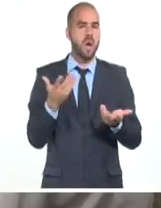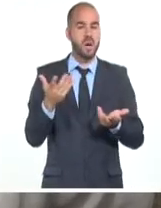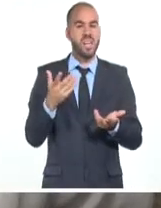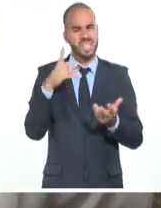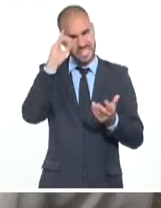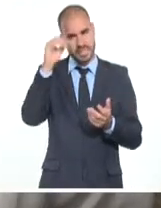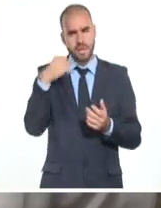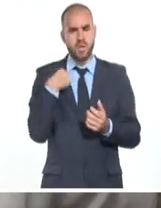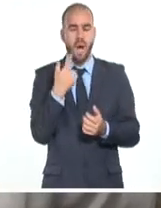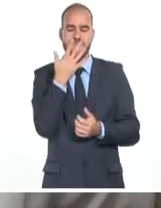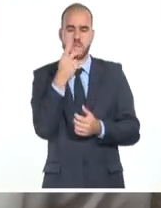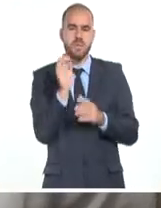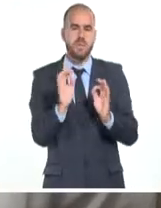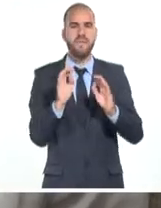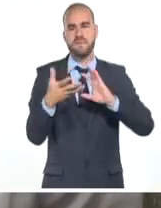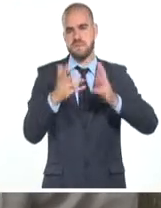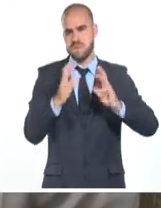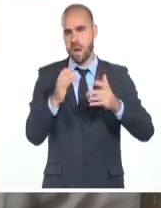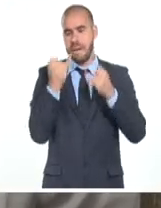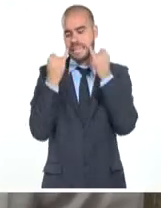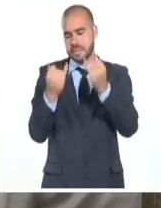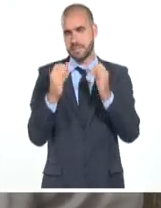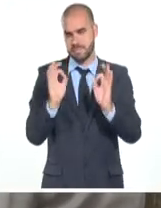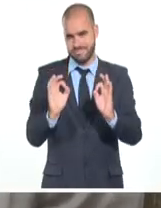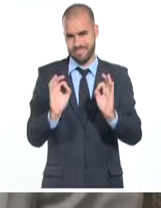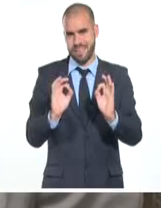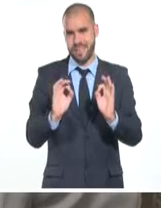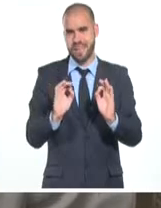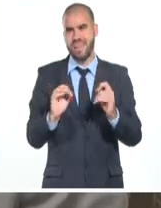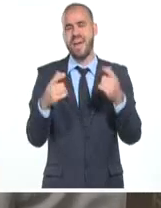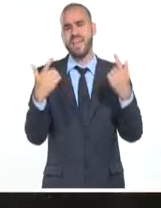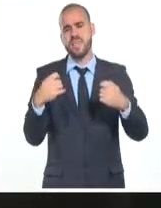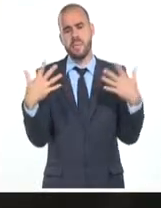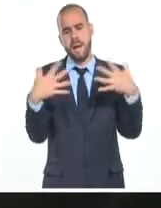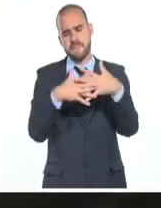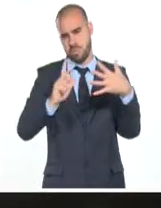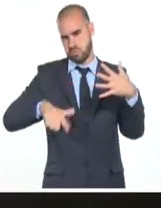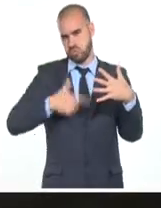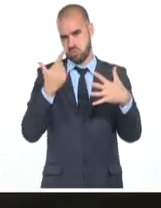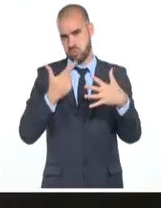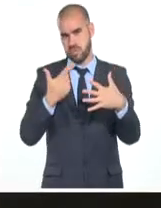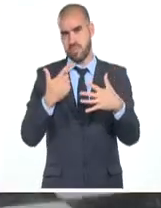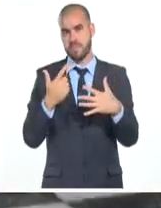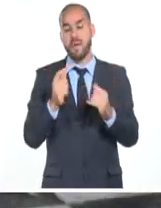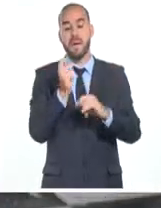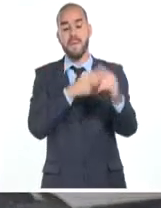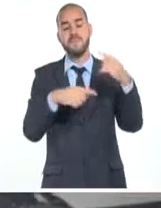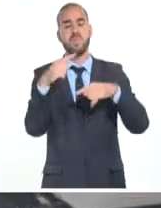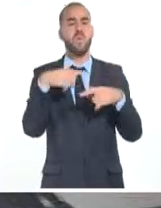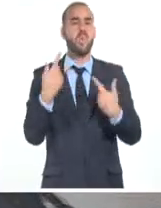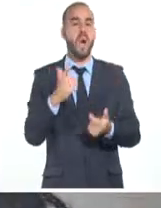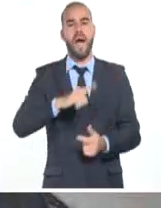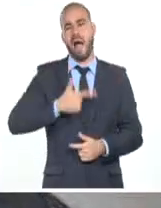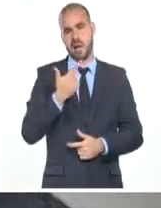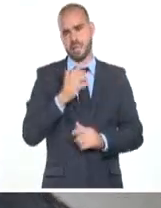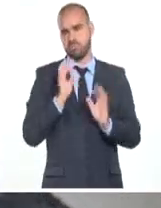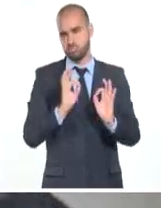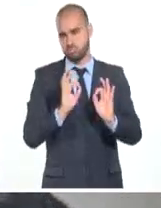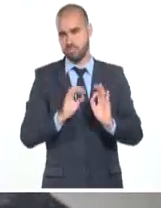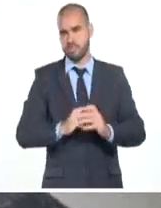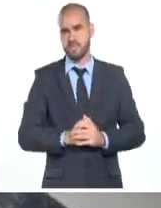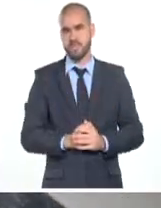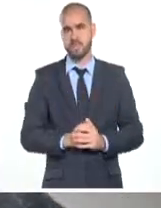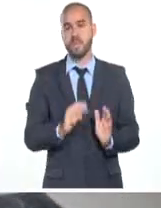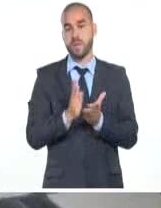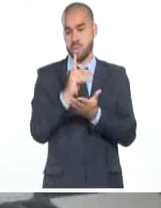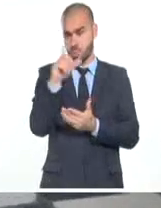claro el perfil de intereses, que siempre tenía que ser algo relacionado con la cultura y más específicamente con el arte. Y la escuela